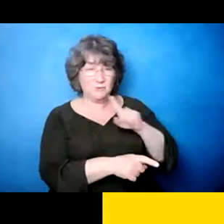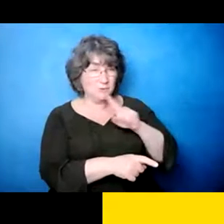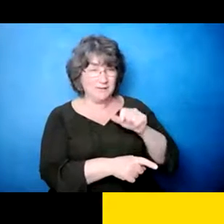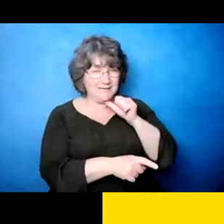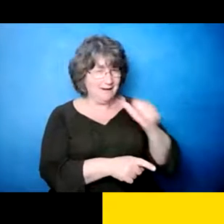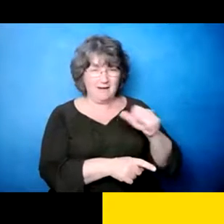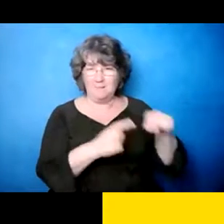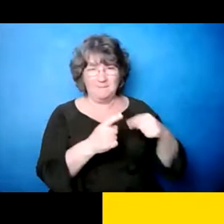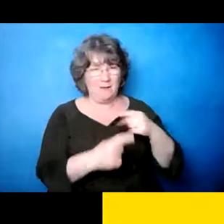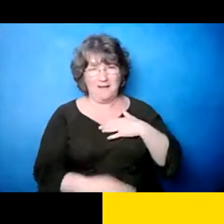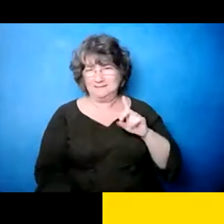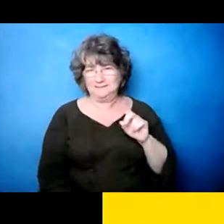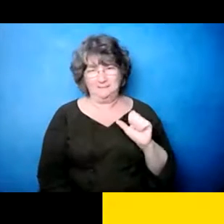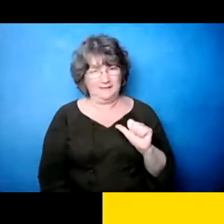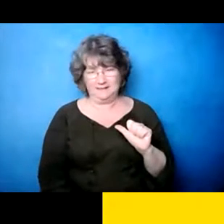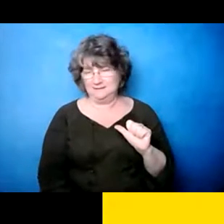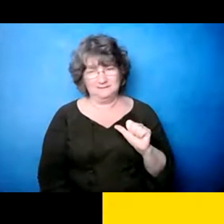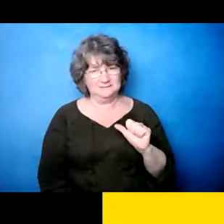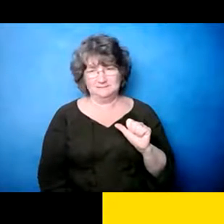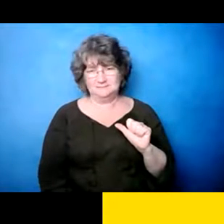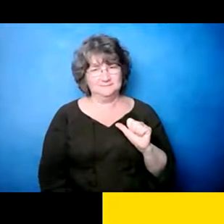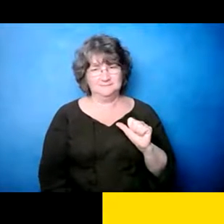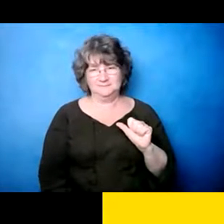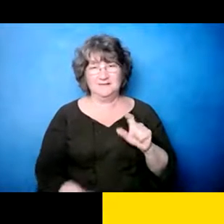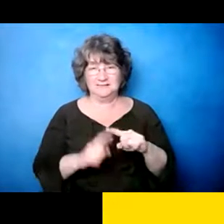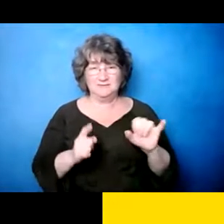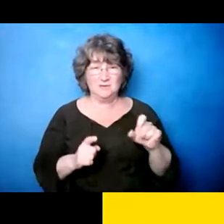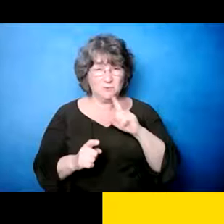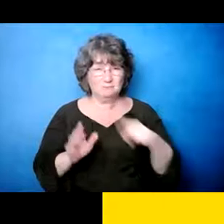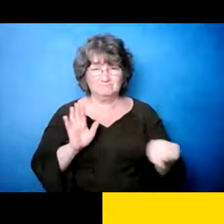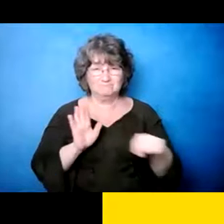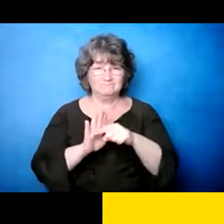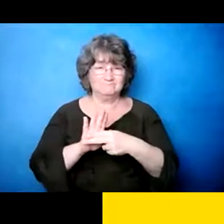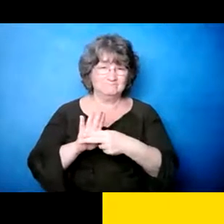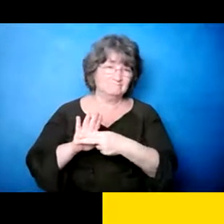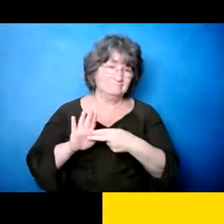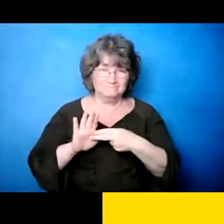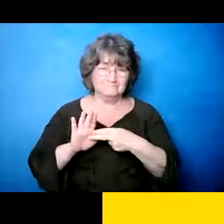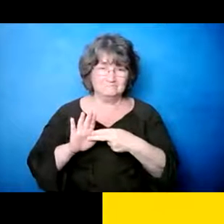Mi depresión no tiene que ver nada con mi incapacidad o el estigma.